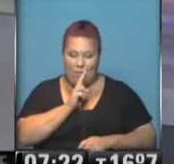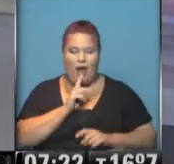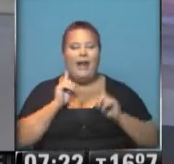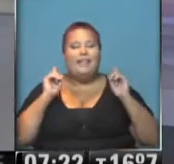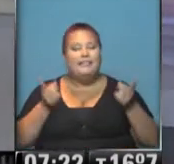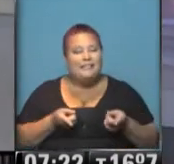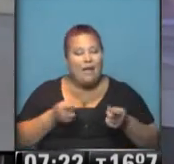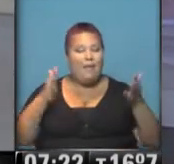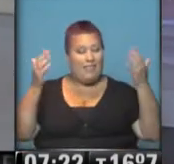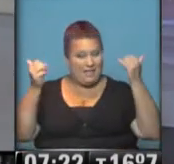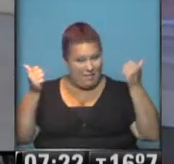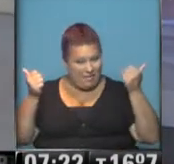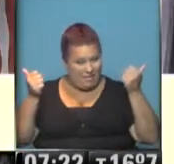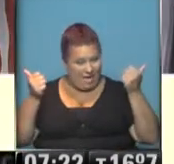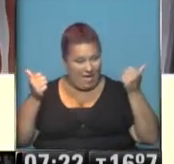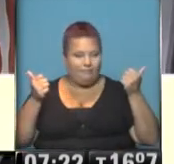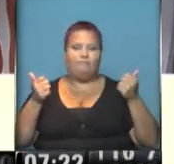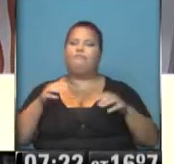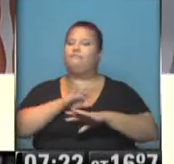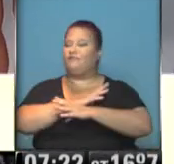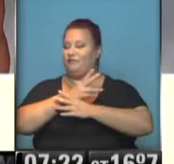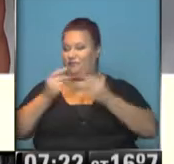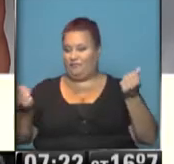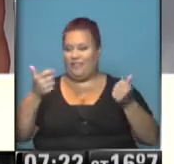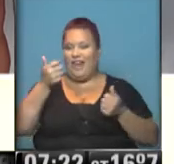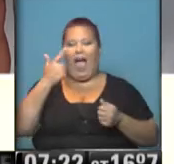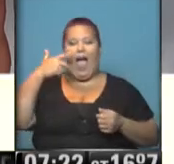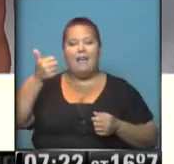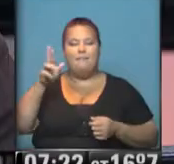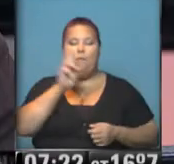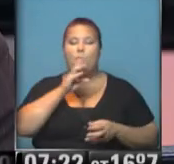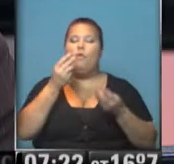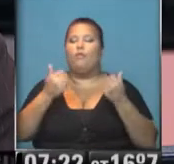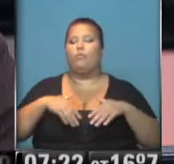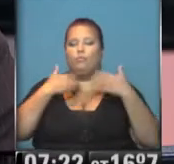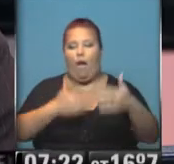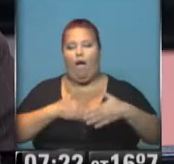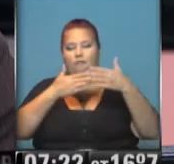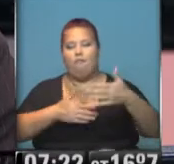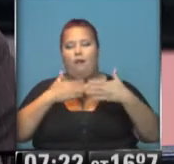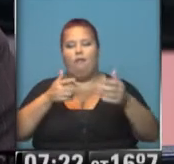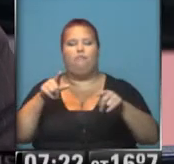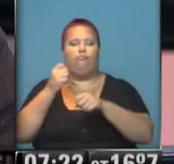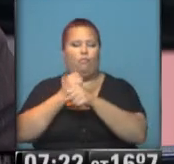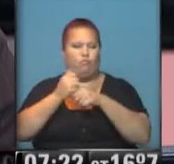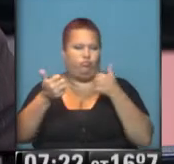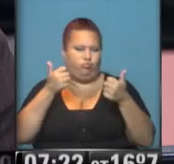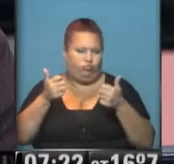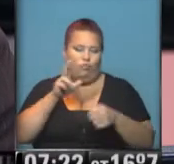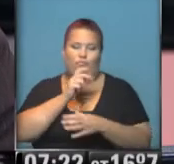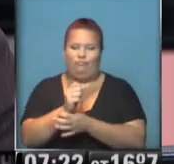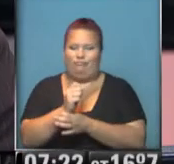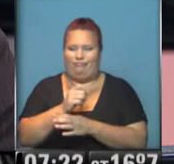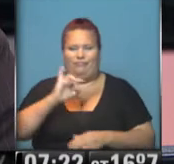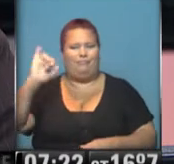también, ¿es la despedida, Juan Carlos? Es el final para Luciana Aymar, luego de una dilatada y exitosa carrera. La mujer más